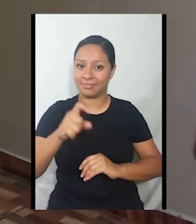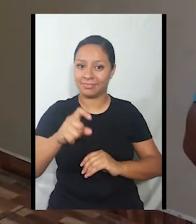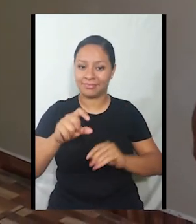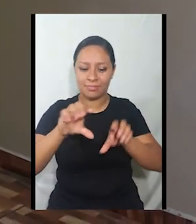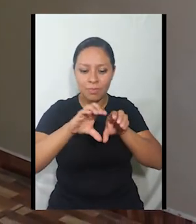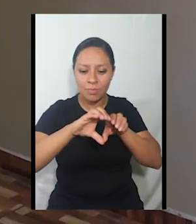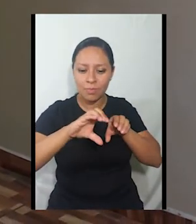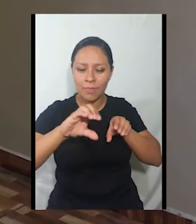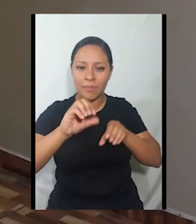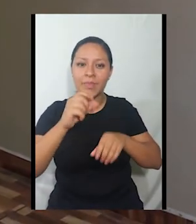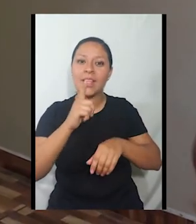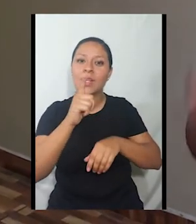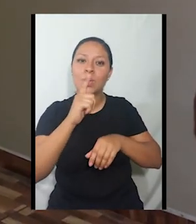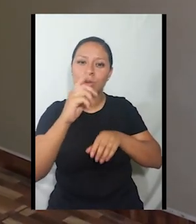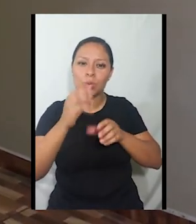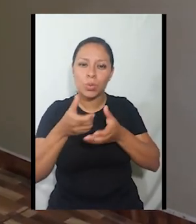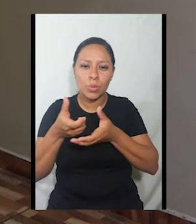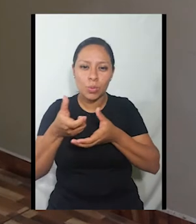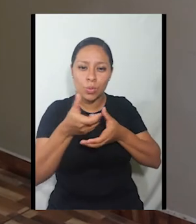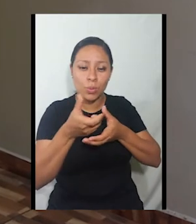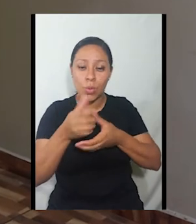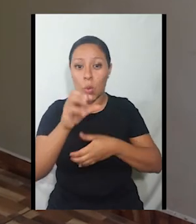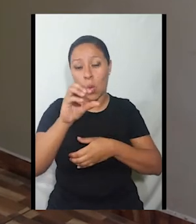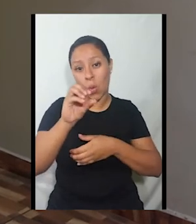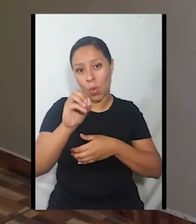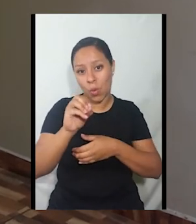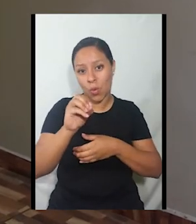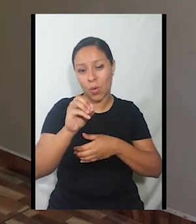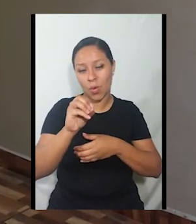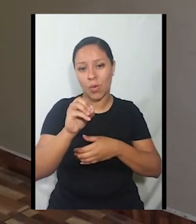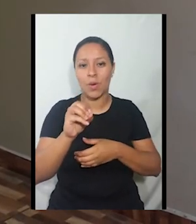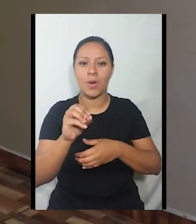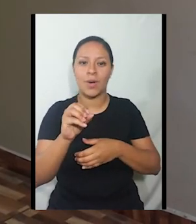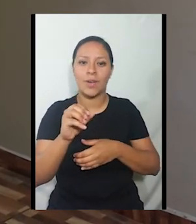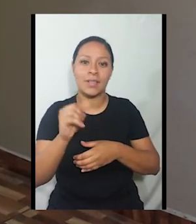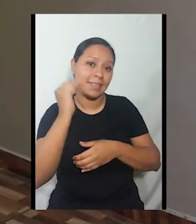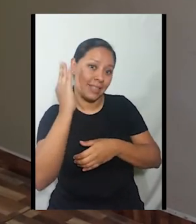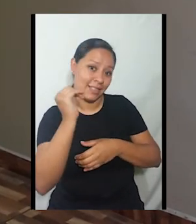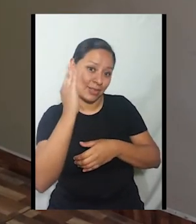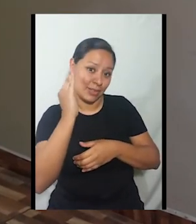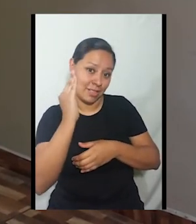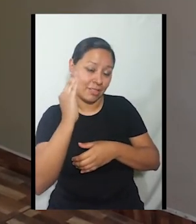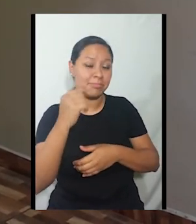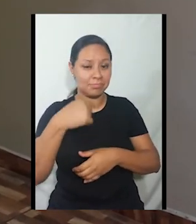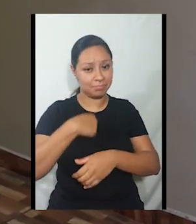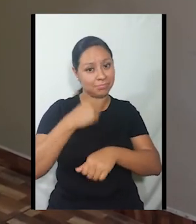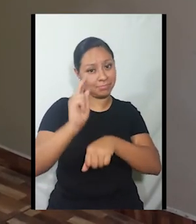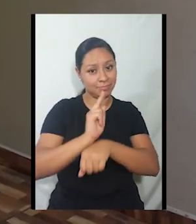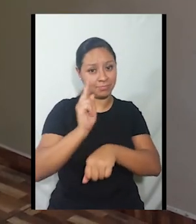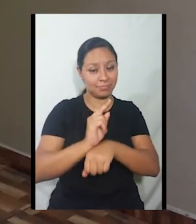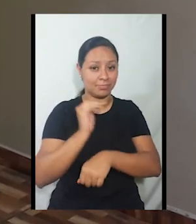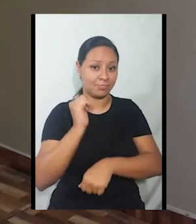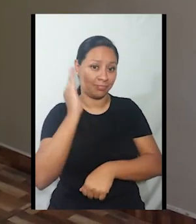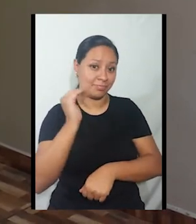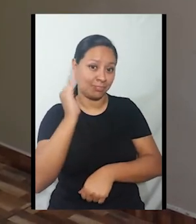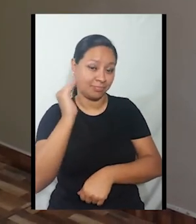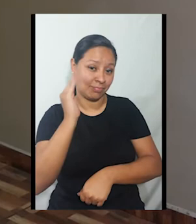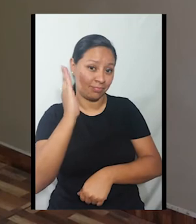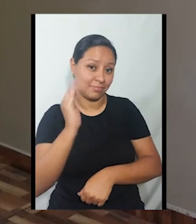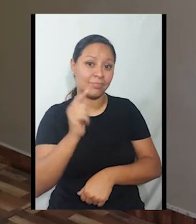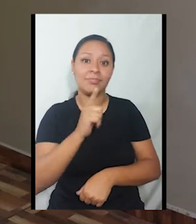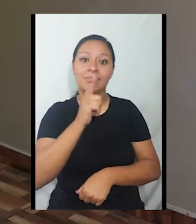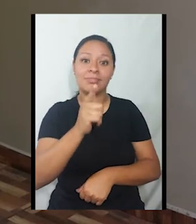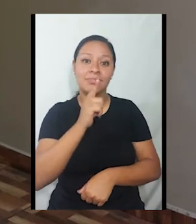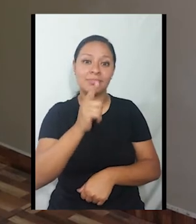una linterna o un poco. Ahora yo con un teléfono voy a poner